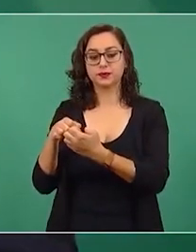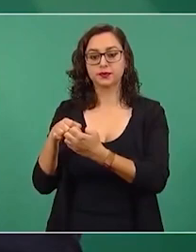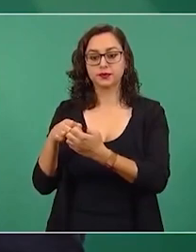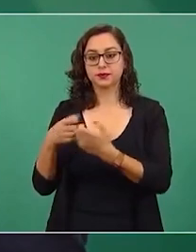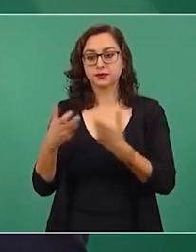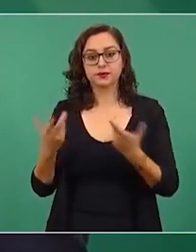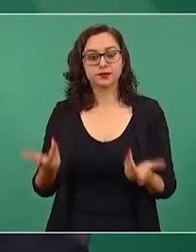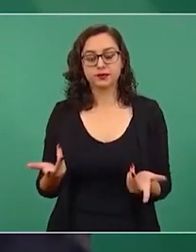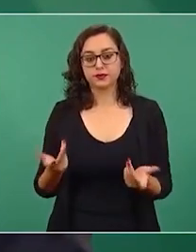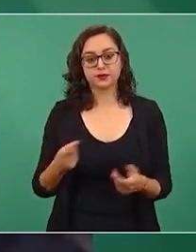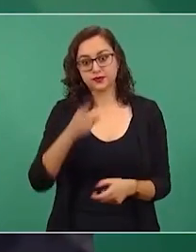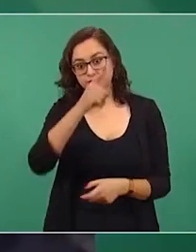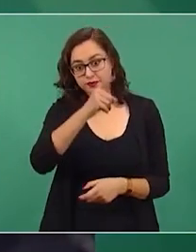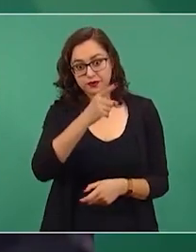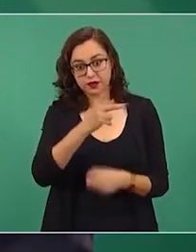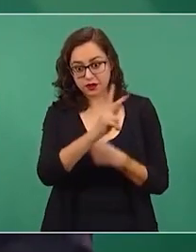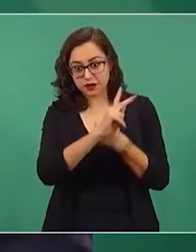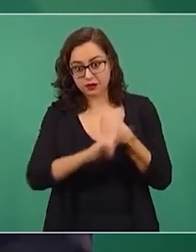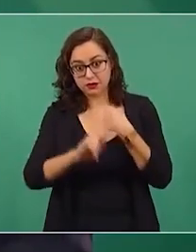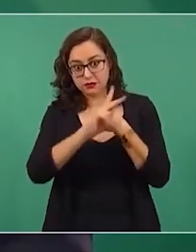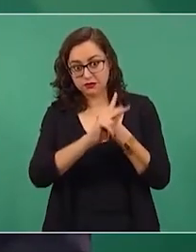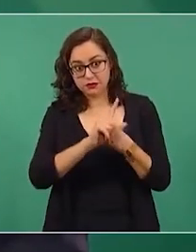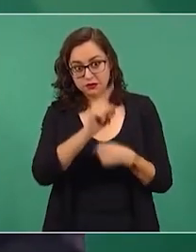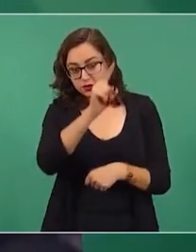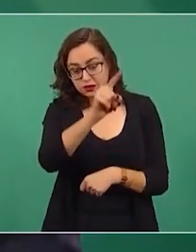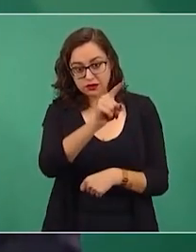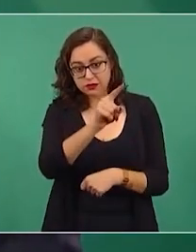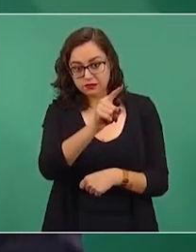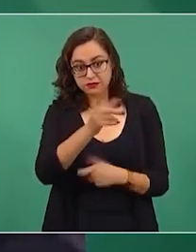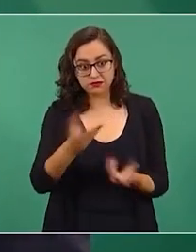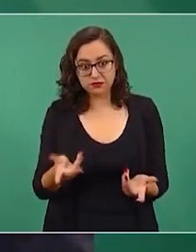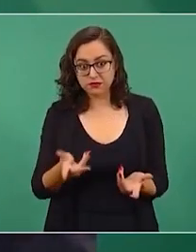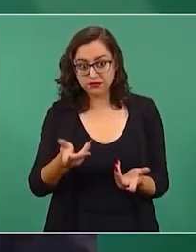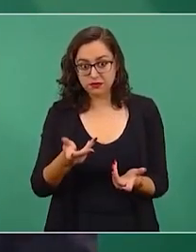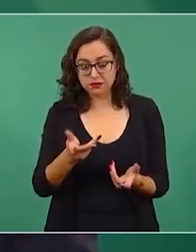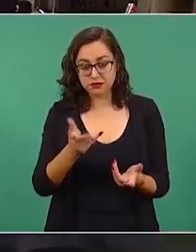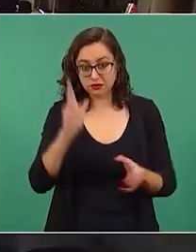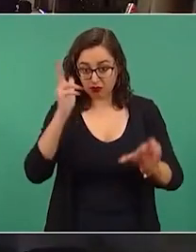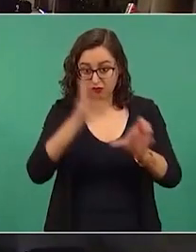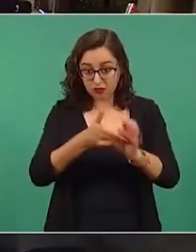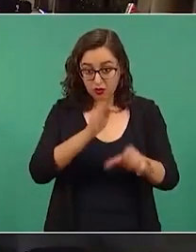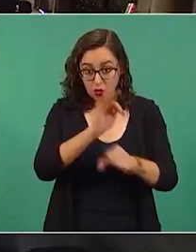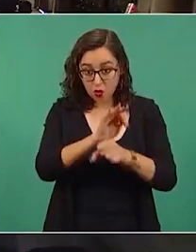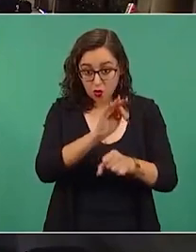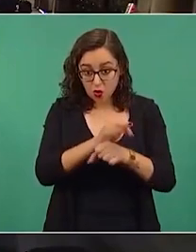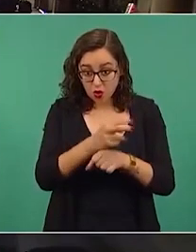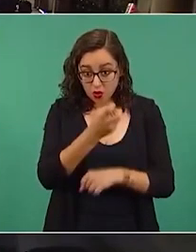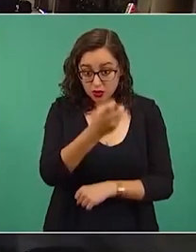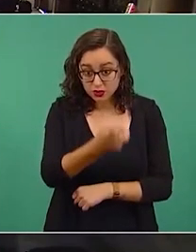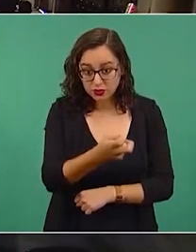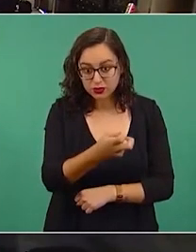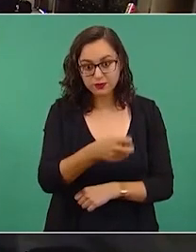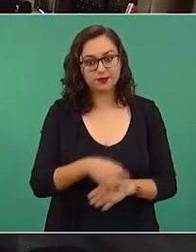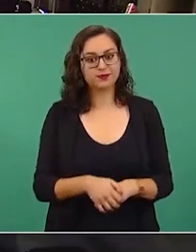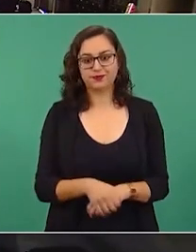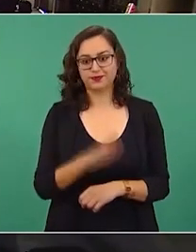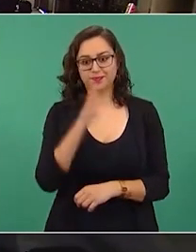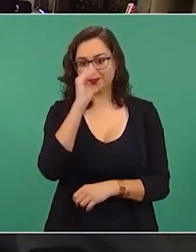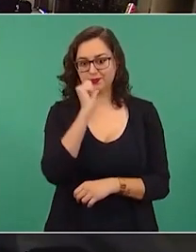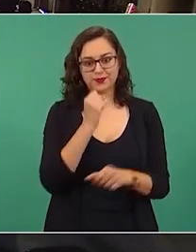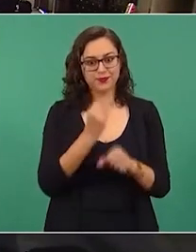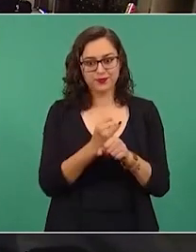Israel no puede hacer refugio de torturadores